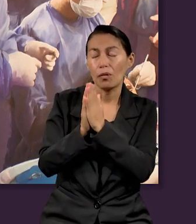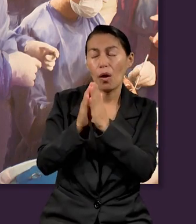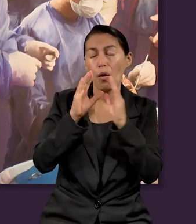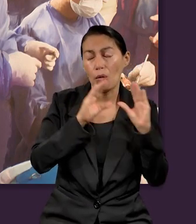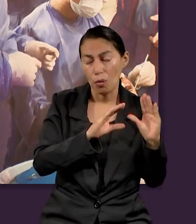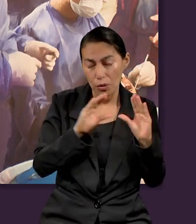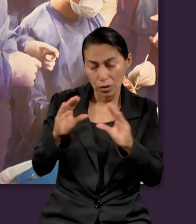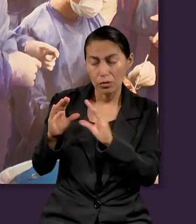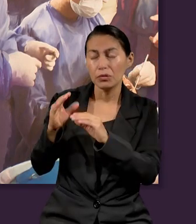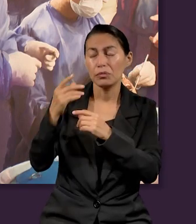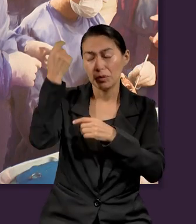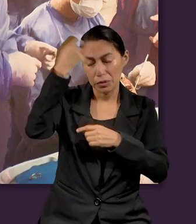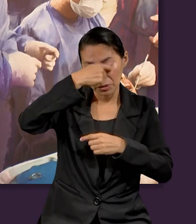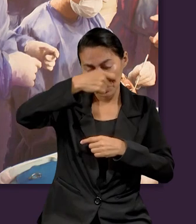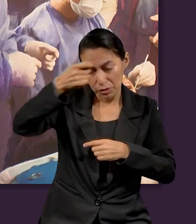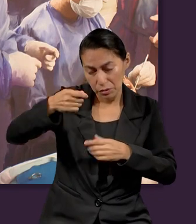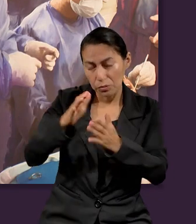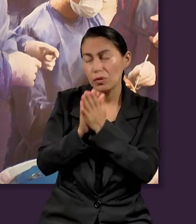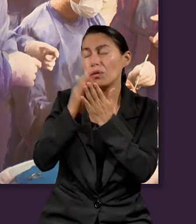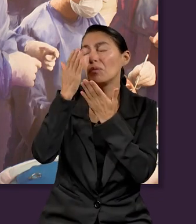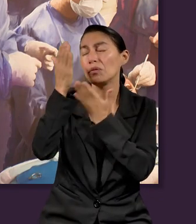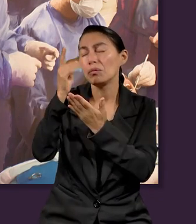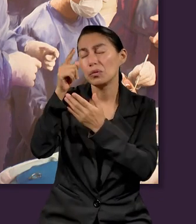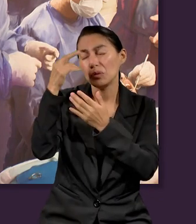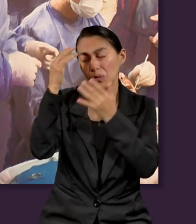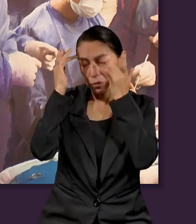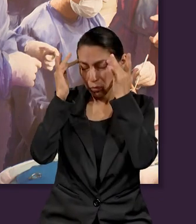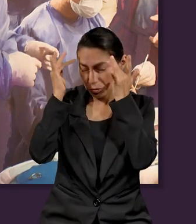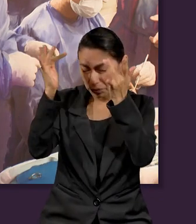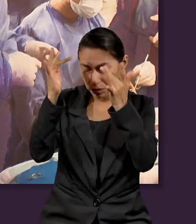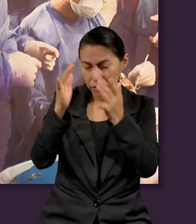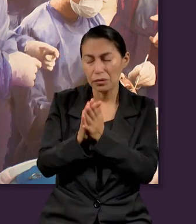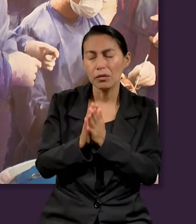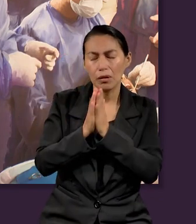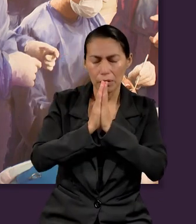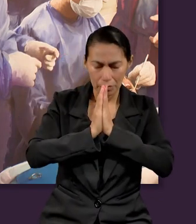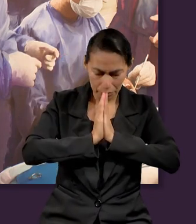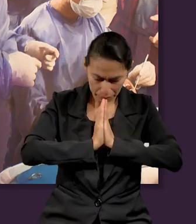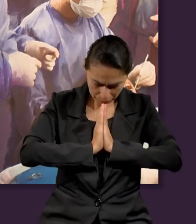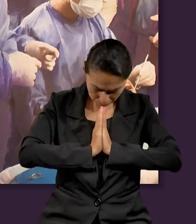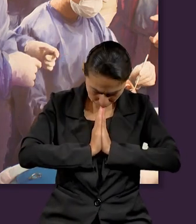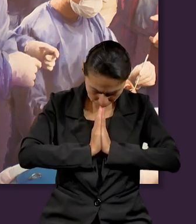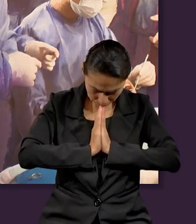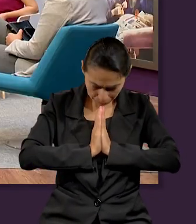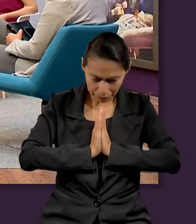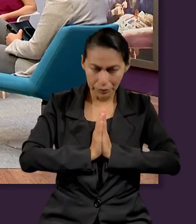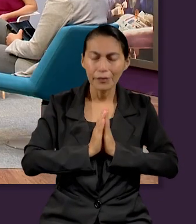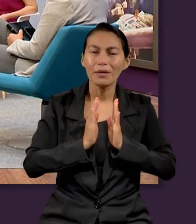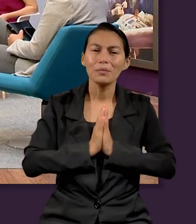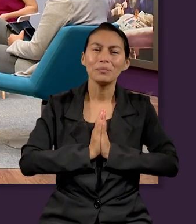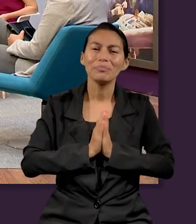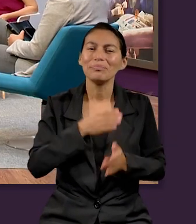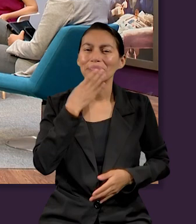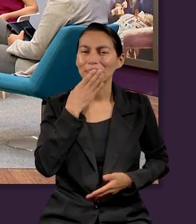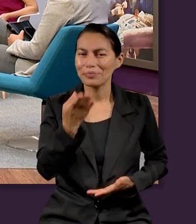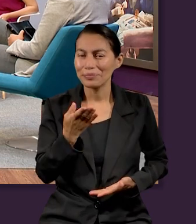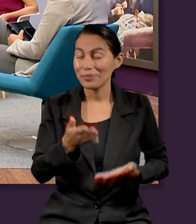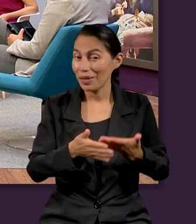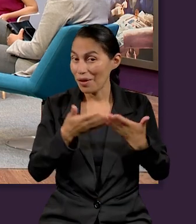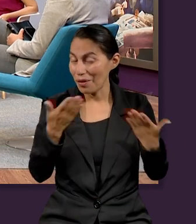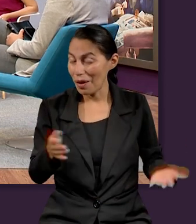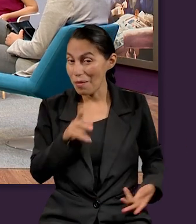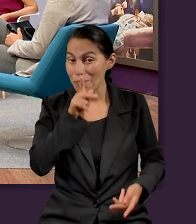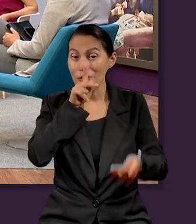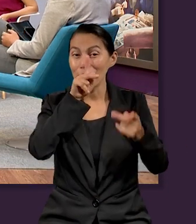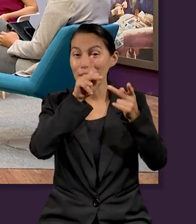día. Cuídanos, bendícenos y ayúdanos en tu santo nombre. Te pedimos estas cosas. Amén. Amén. Y bien,